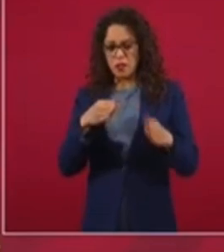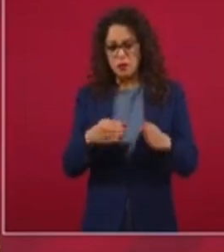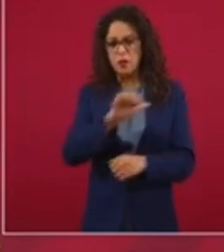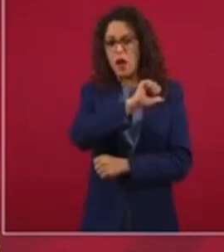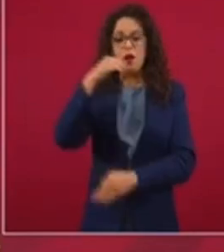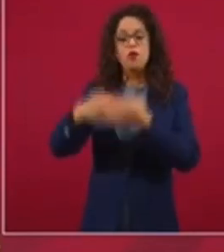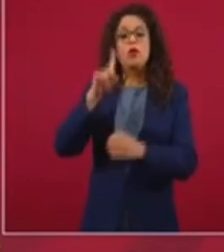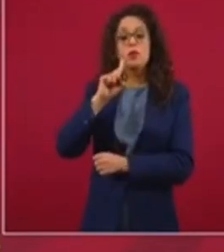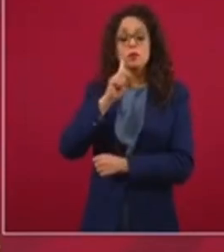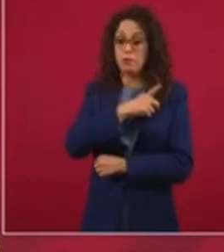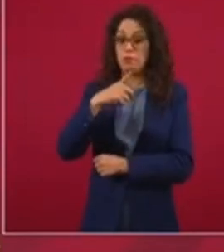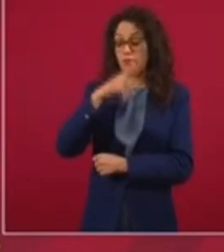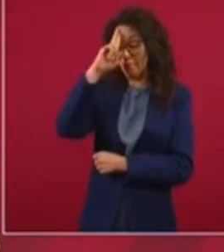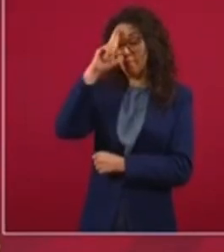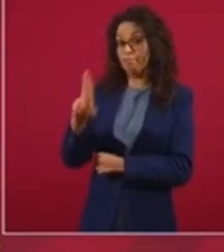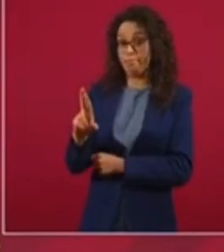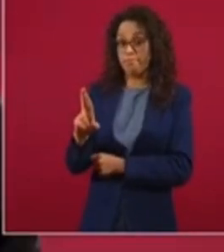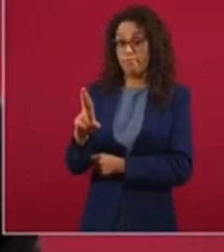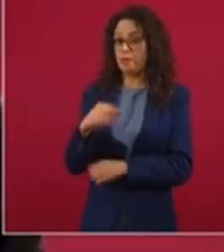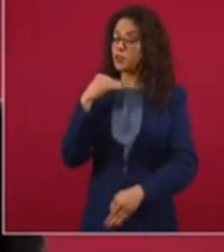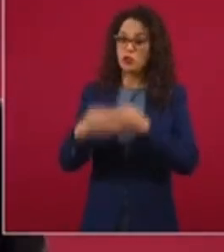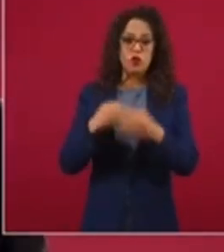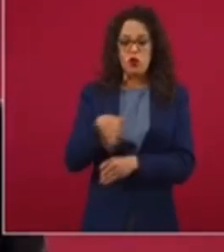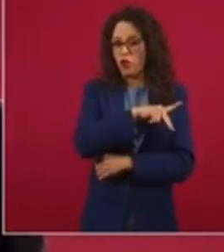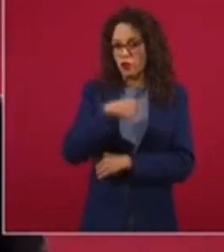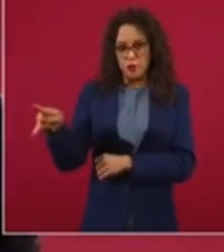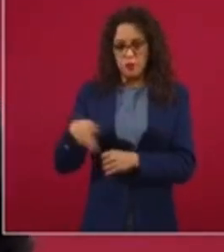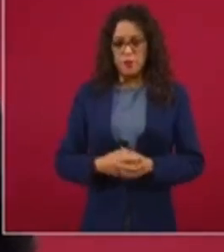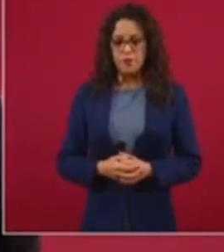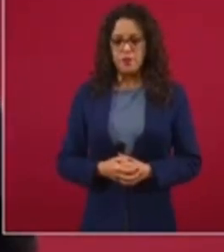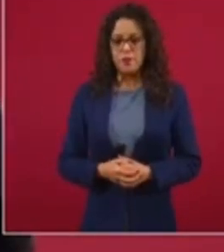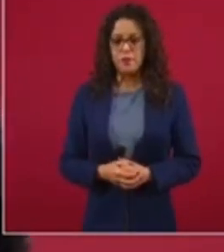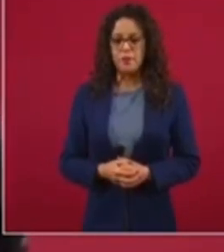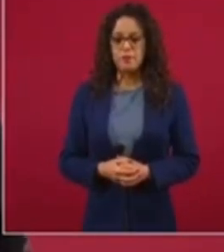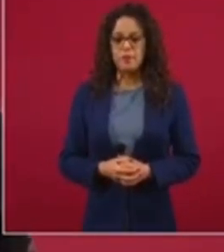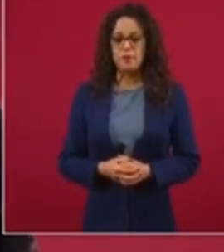merecen respeto, todas. Entonces,